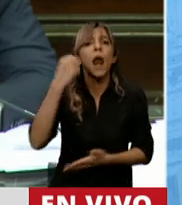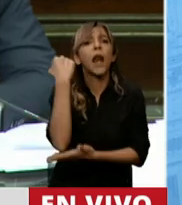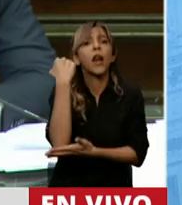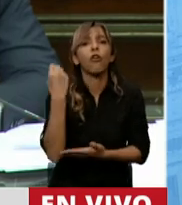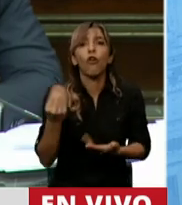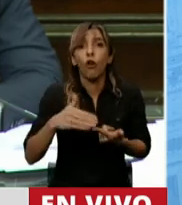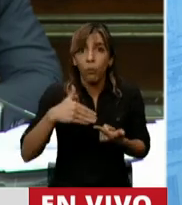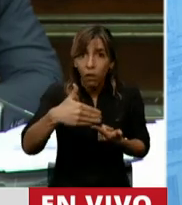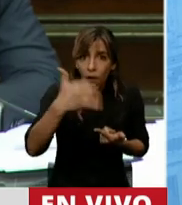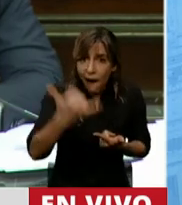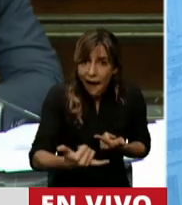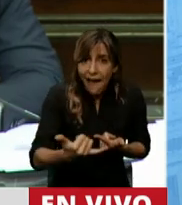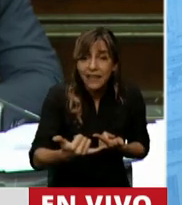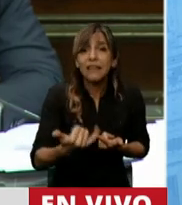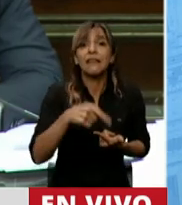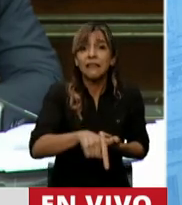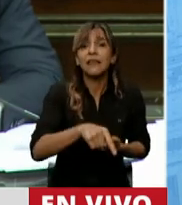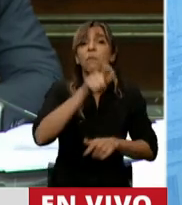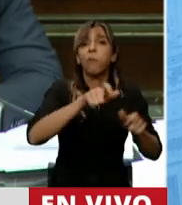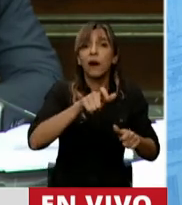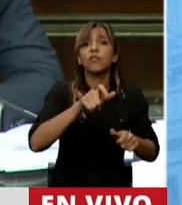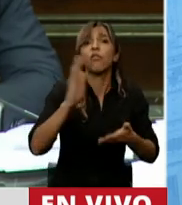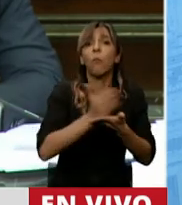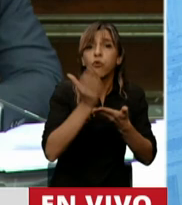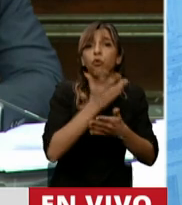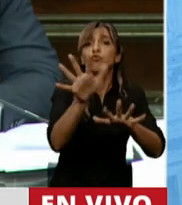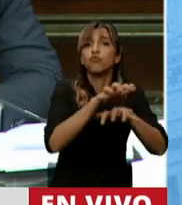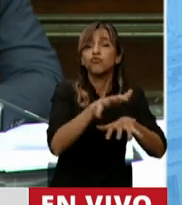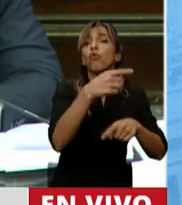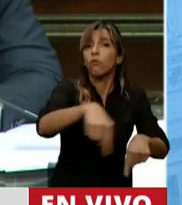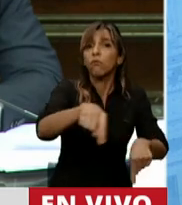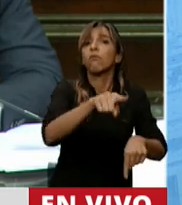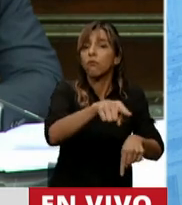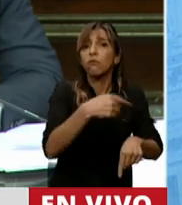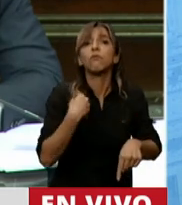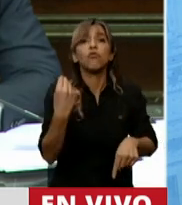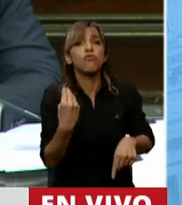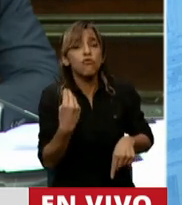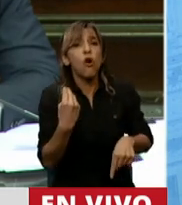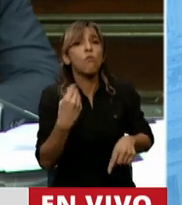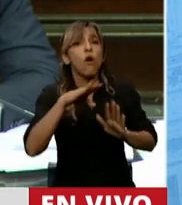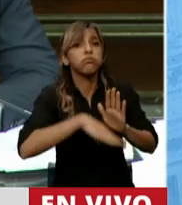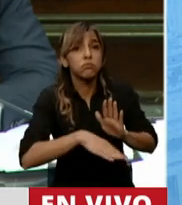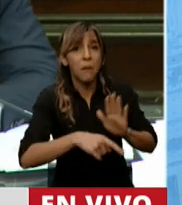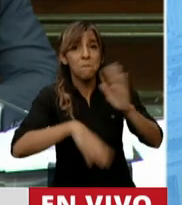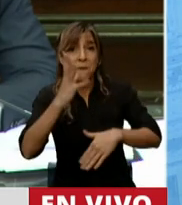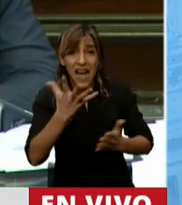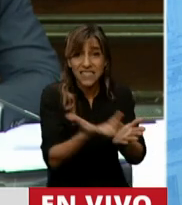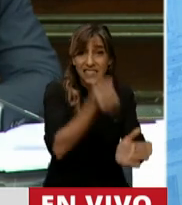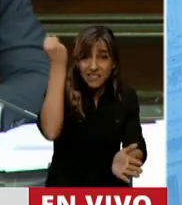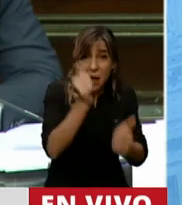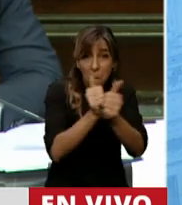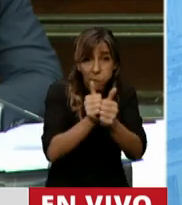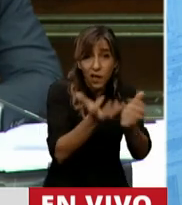toca a la agroindustria en este plan? ¿O solo le van a tocar más retenciones, amenazas de expropiaciones y